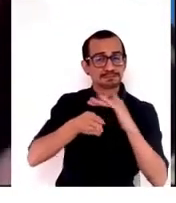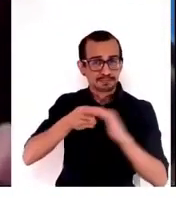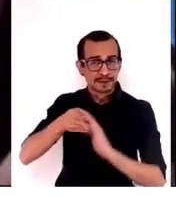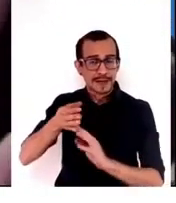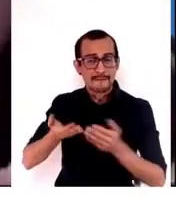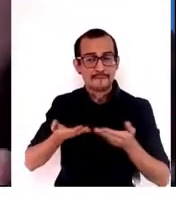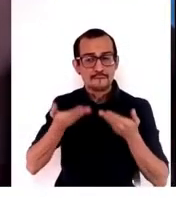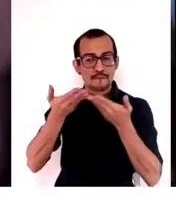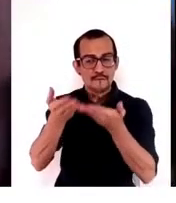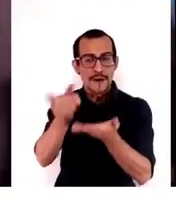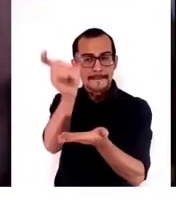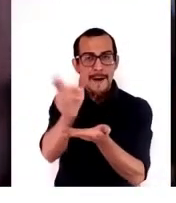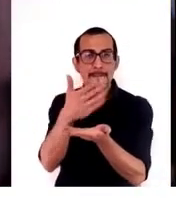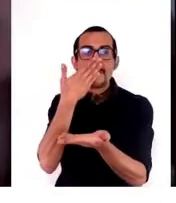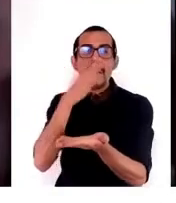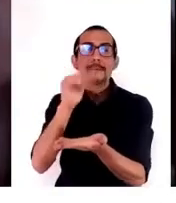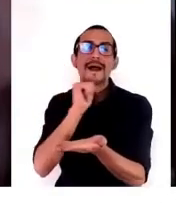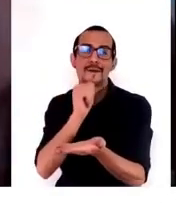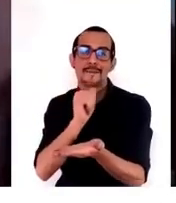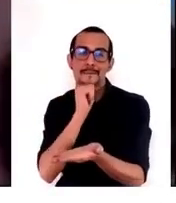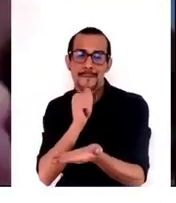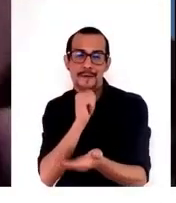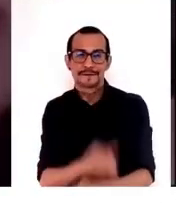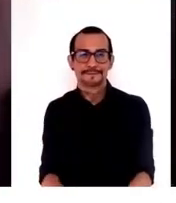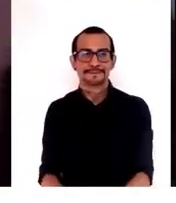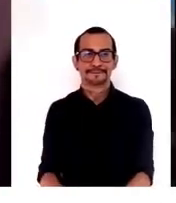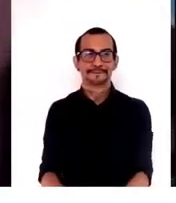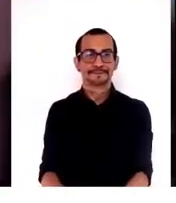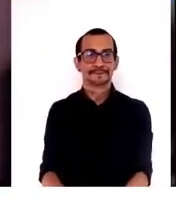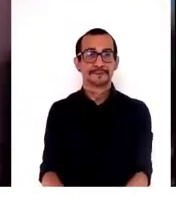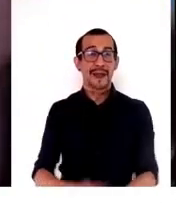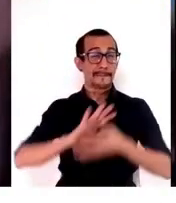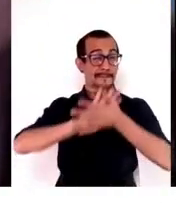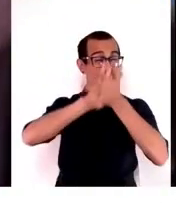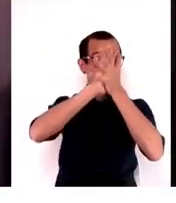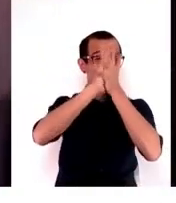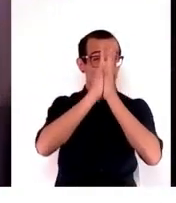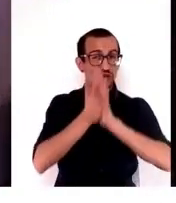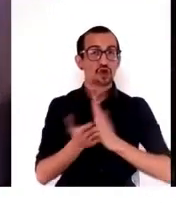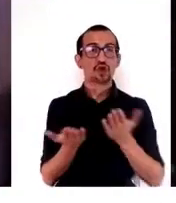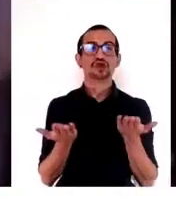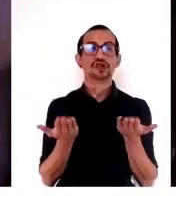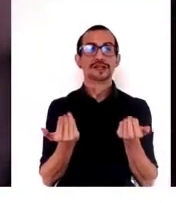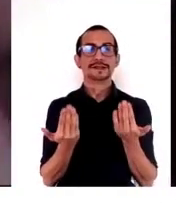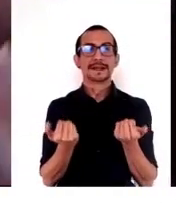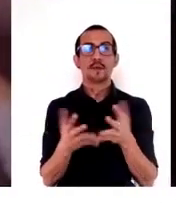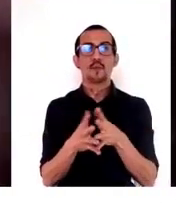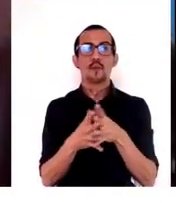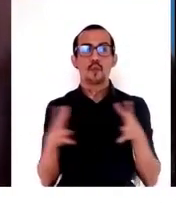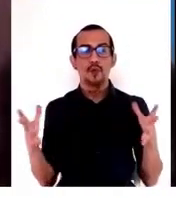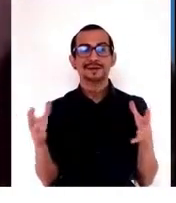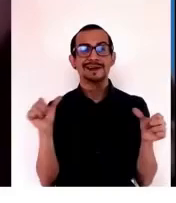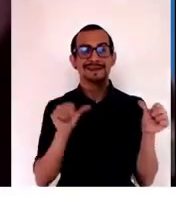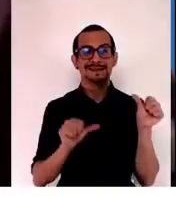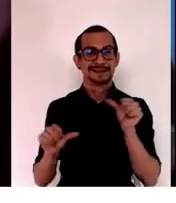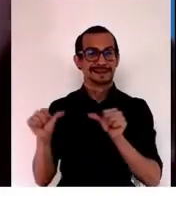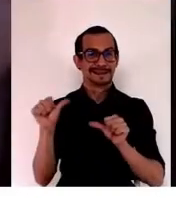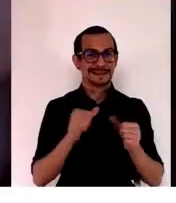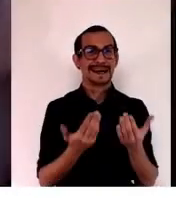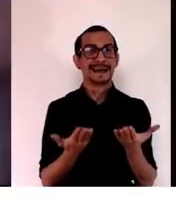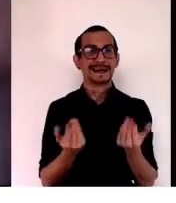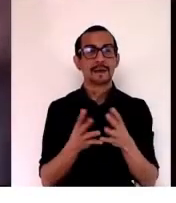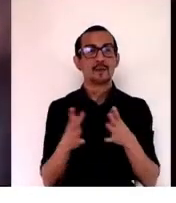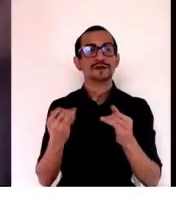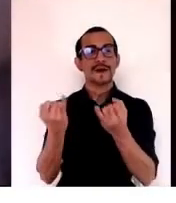pobres y que sean inclusivas. Y por todo eso necesitamos mucha ciencia, necesitamos muchos datos